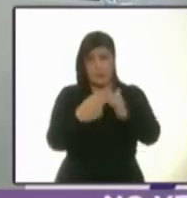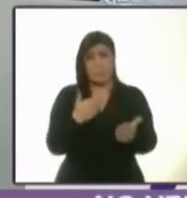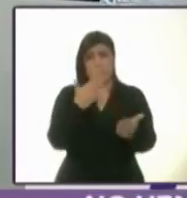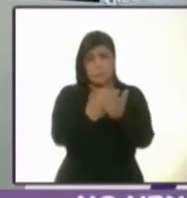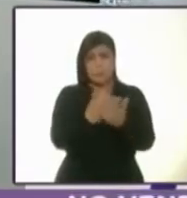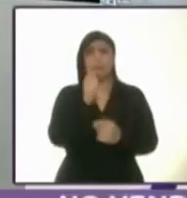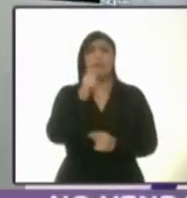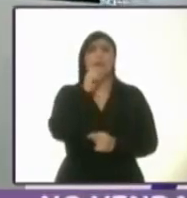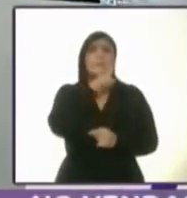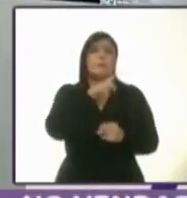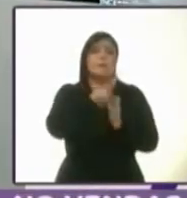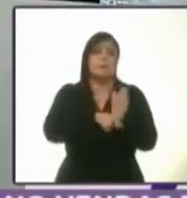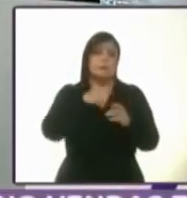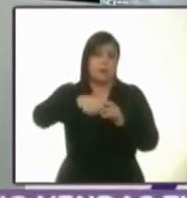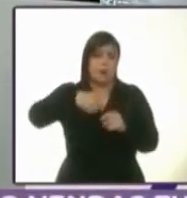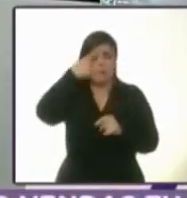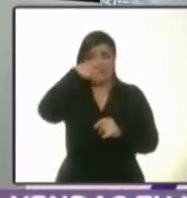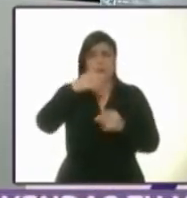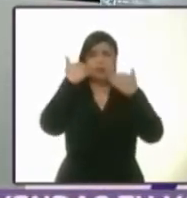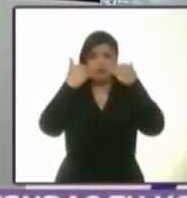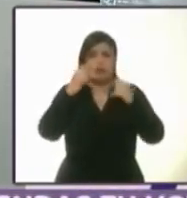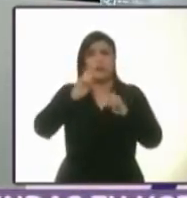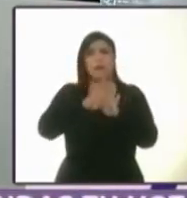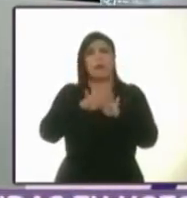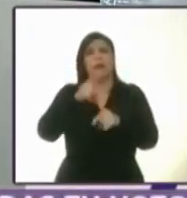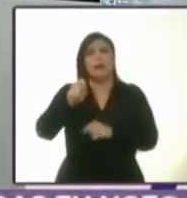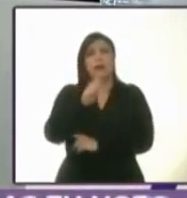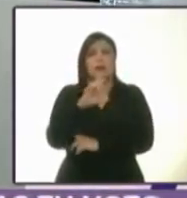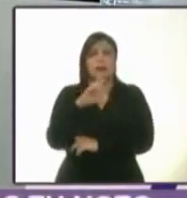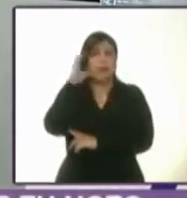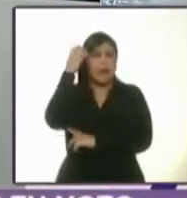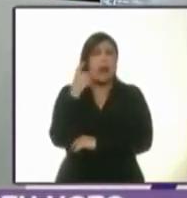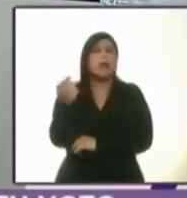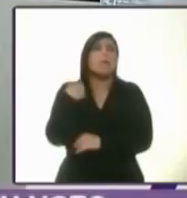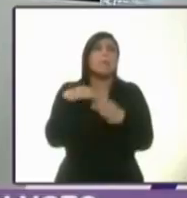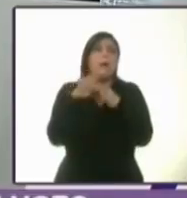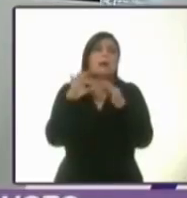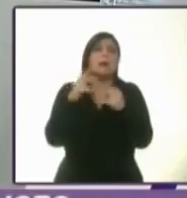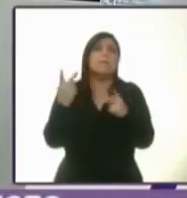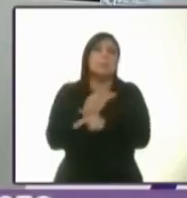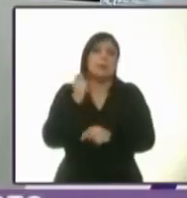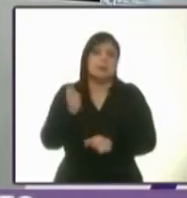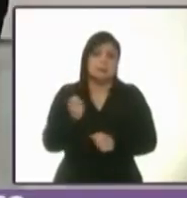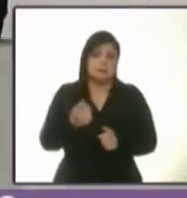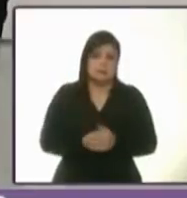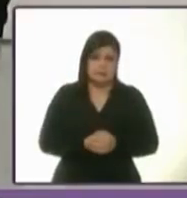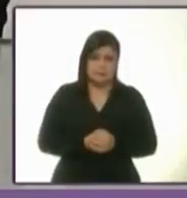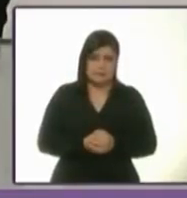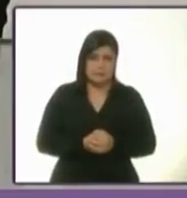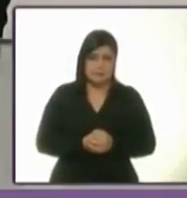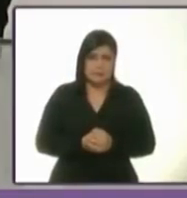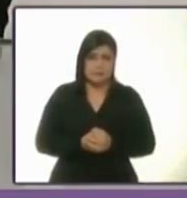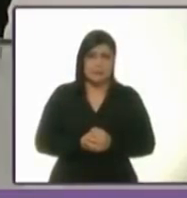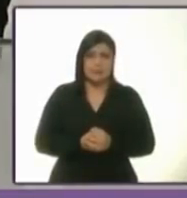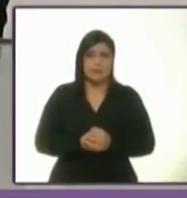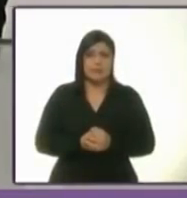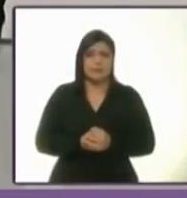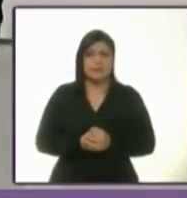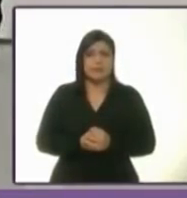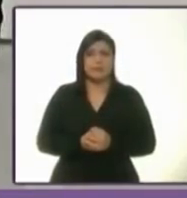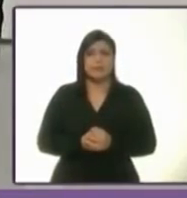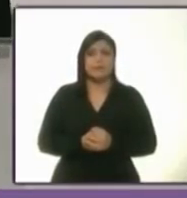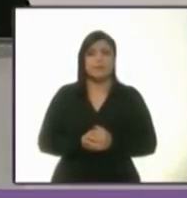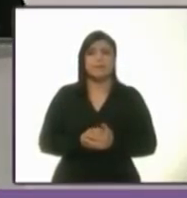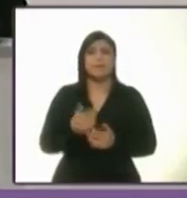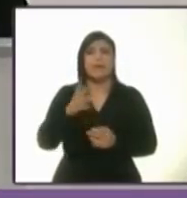un video del testimonio de la víctima. Claudia, ¿qué nos comentas al respecto? Desde el